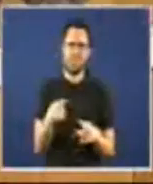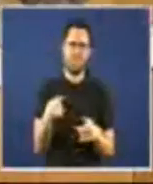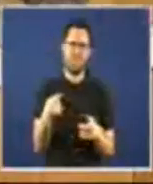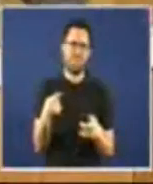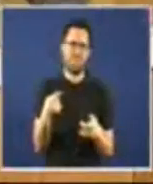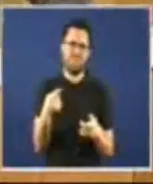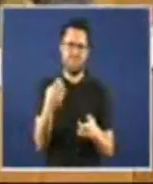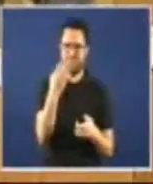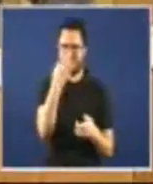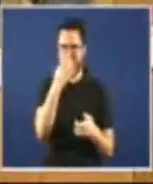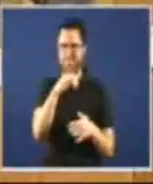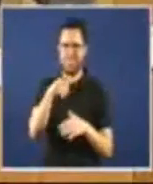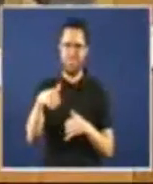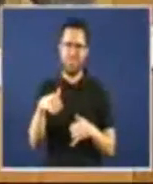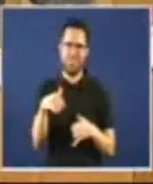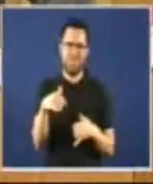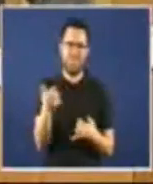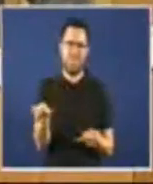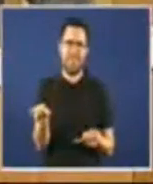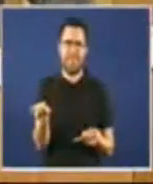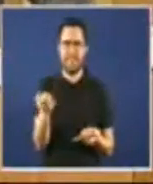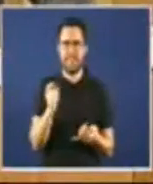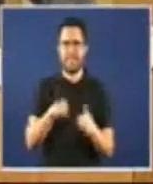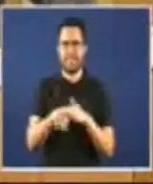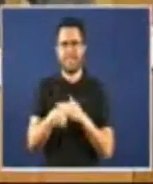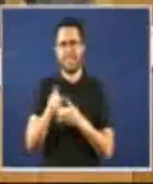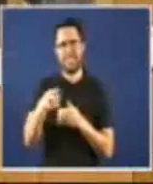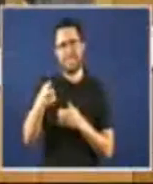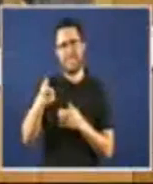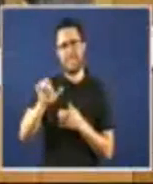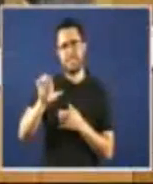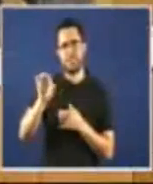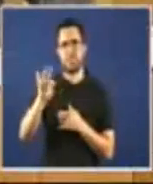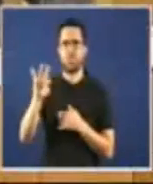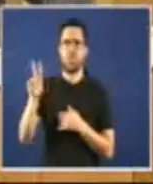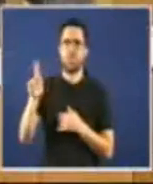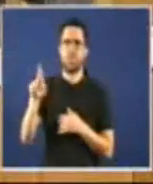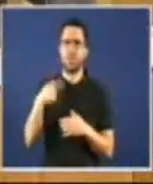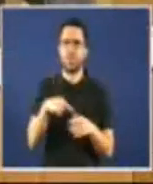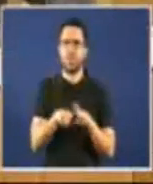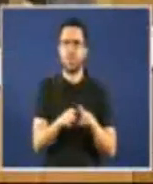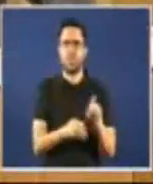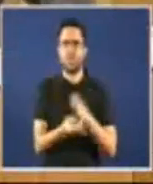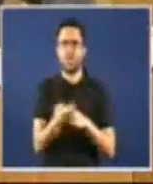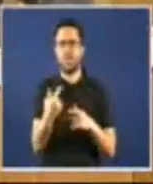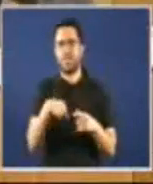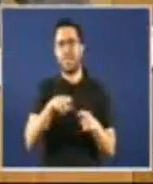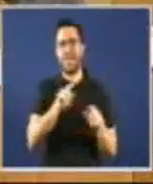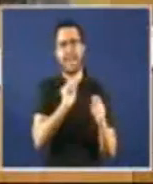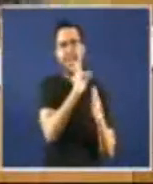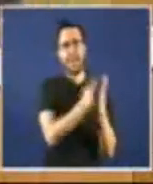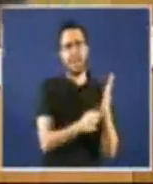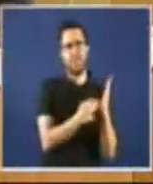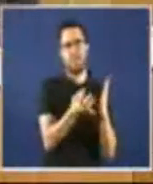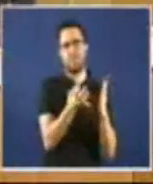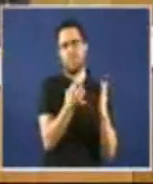unha sóa e ainda unha terceira débeda relevante que se deriva da devolución dos antitipos excesivos feitos por o Estado de Xunta aos excesivos de 2008 e 2009